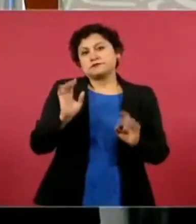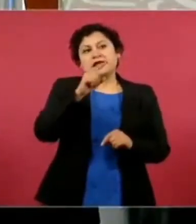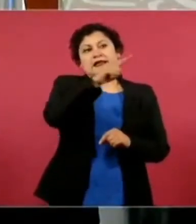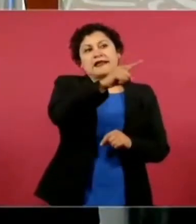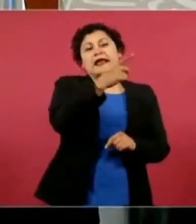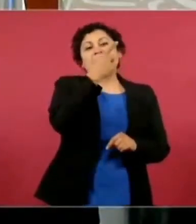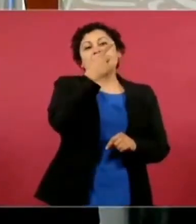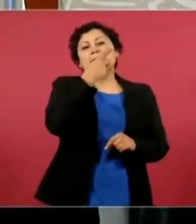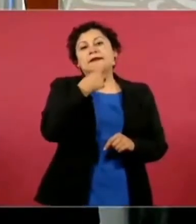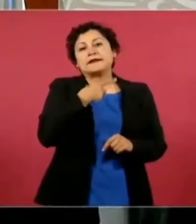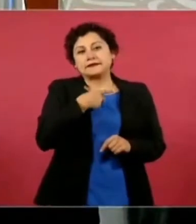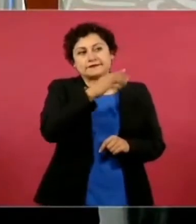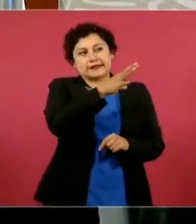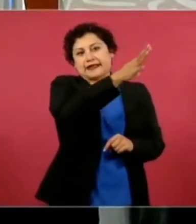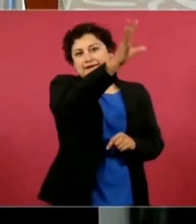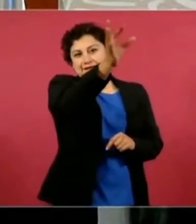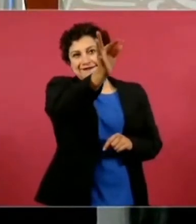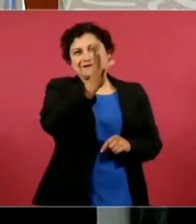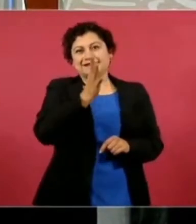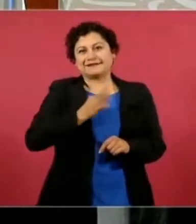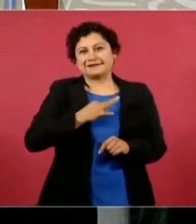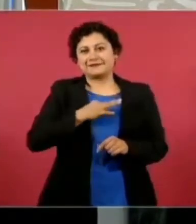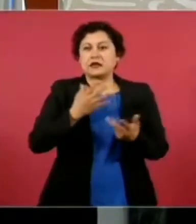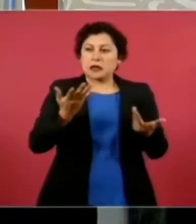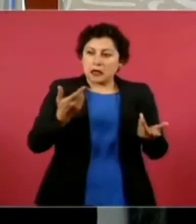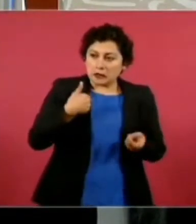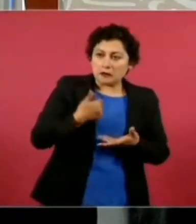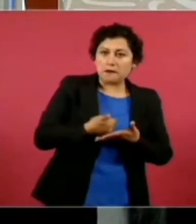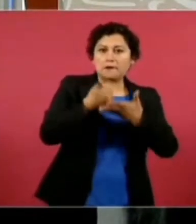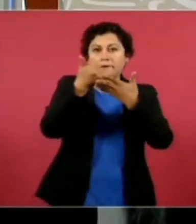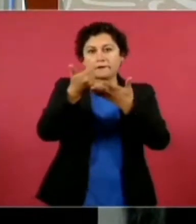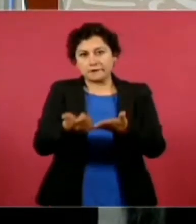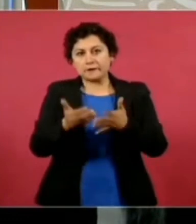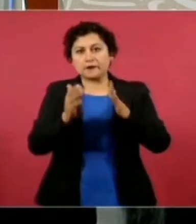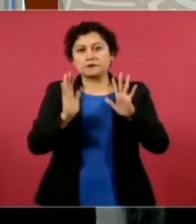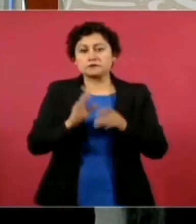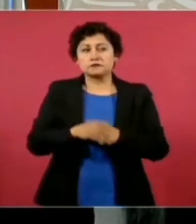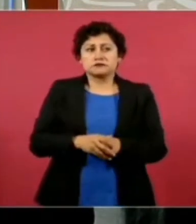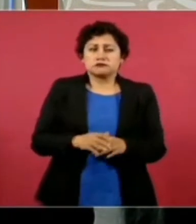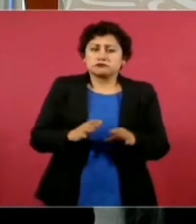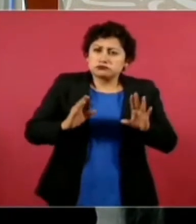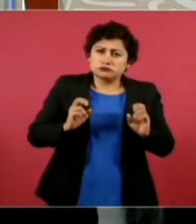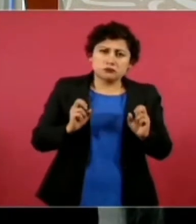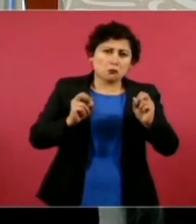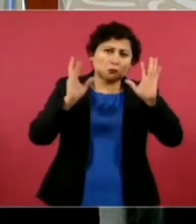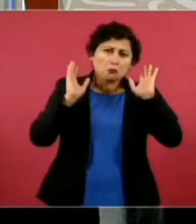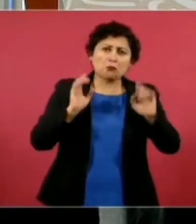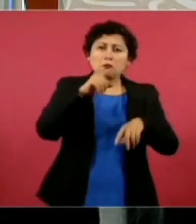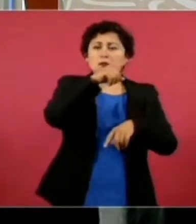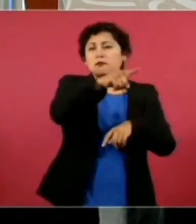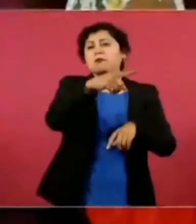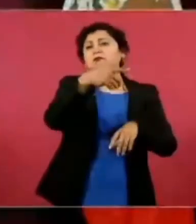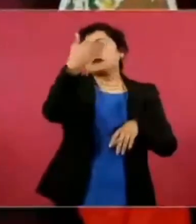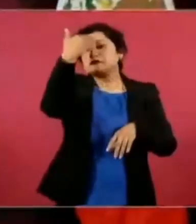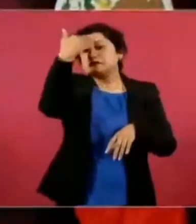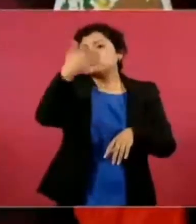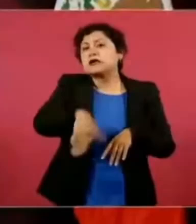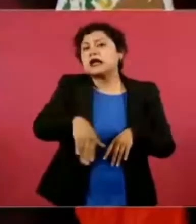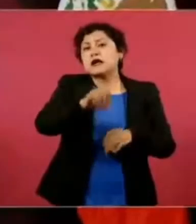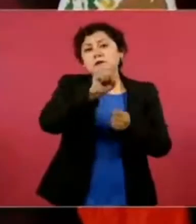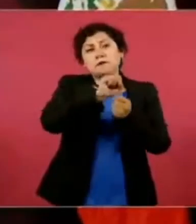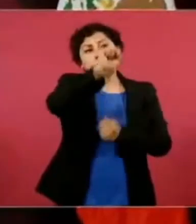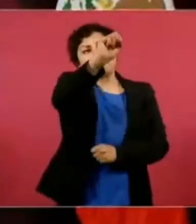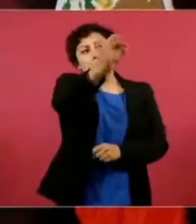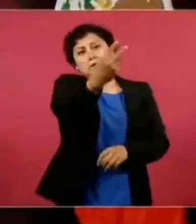ojalá no, se informe de lo que hacemos, como al